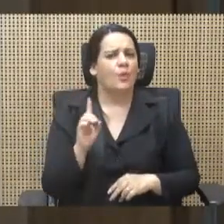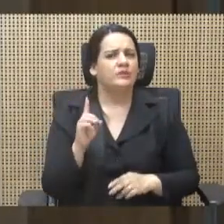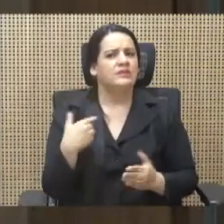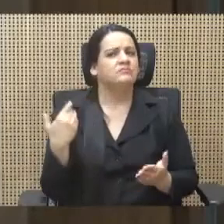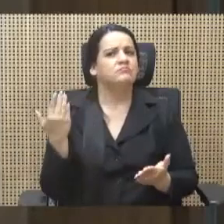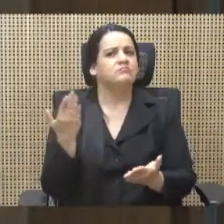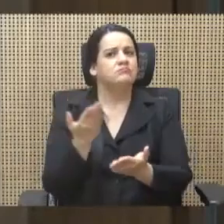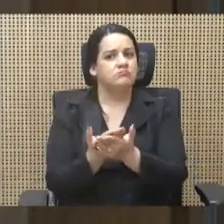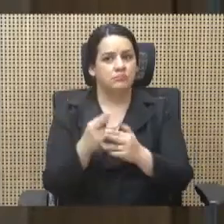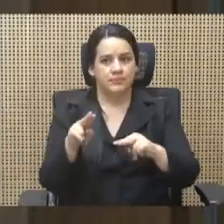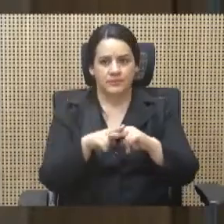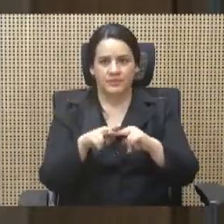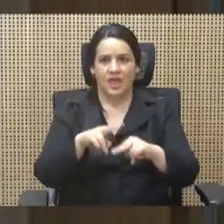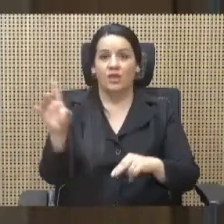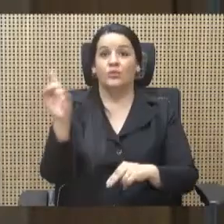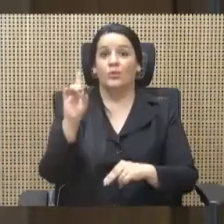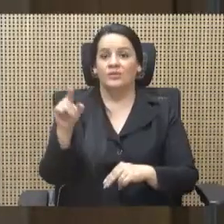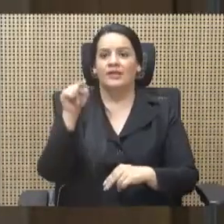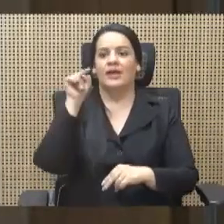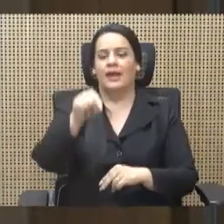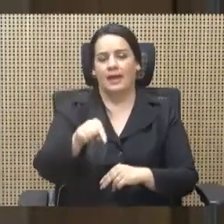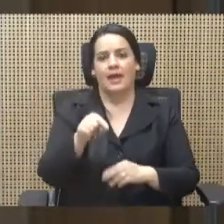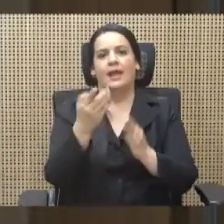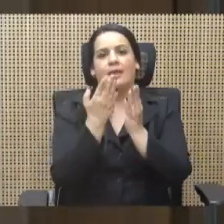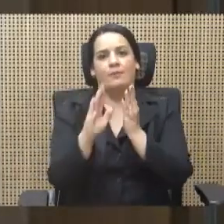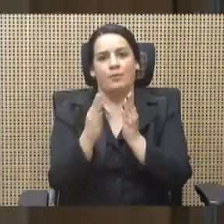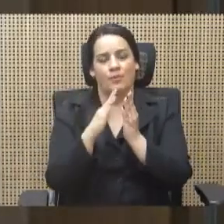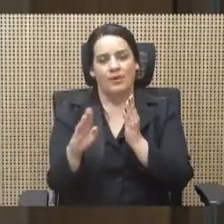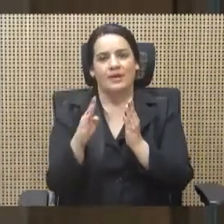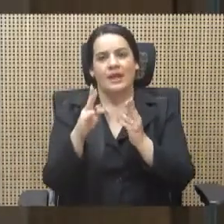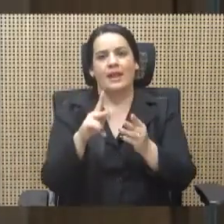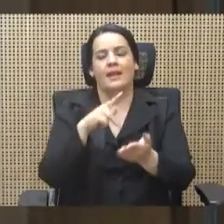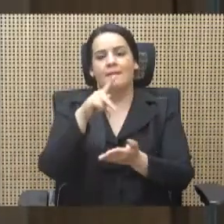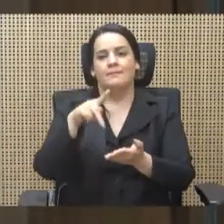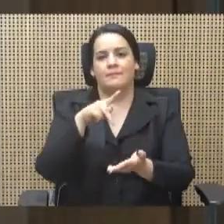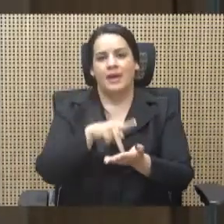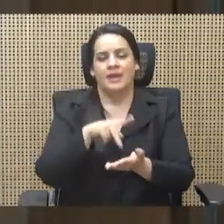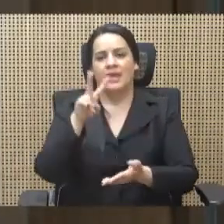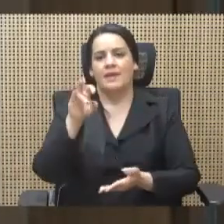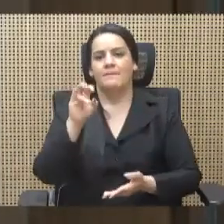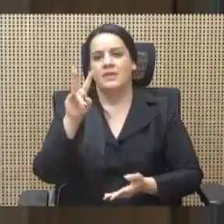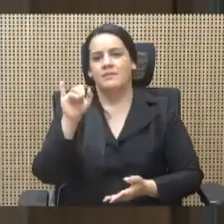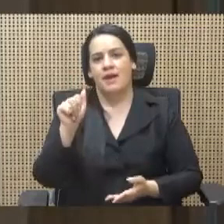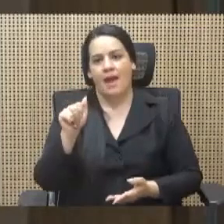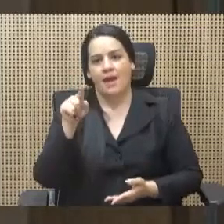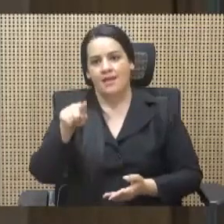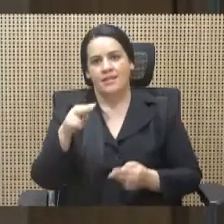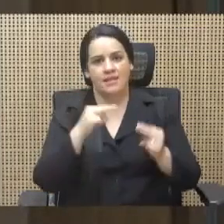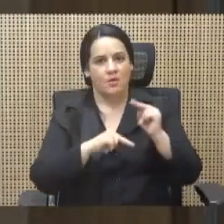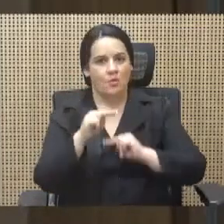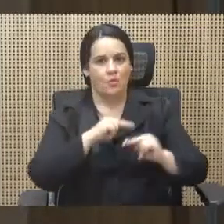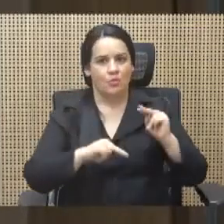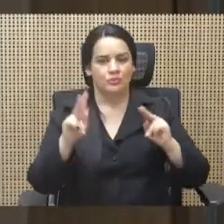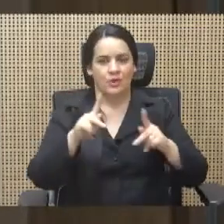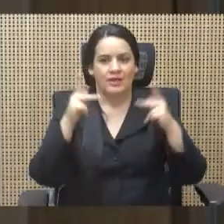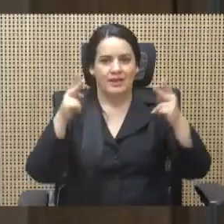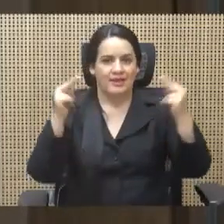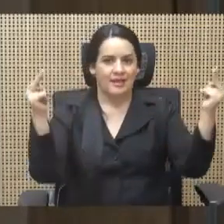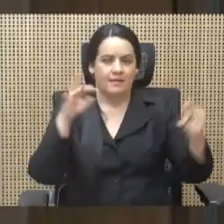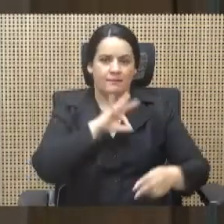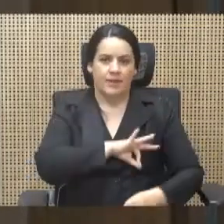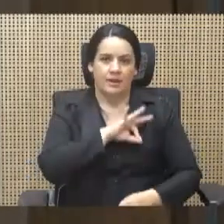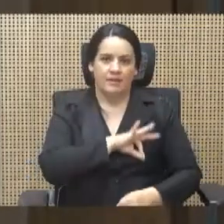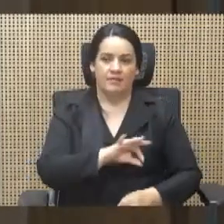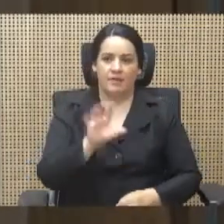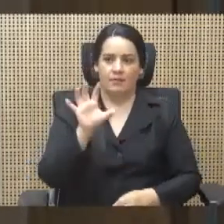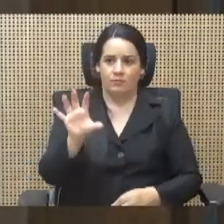menos que a la puerta de Parque Viva, un negocio de la Nación. El beneficio, por supuesto, era para ellos, pero la factura de